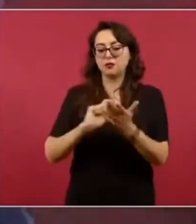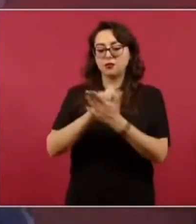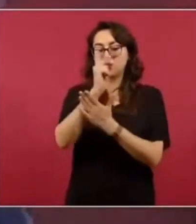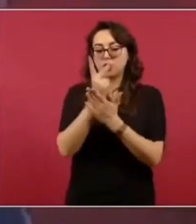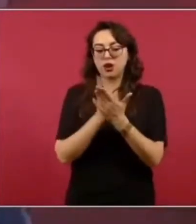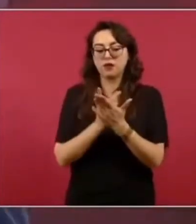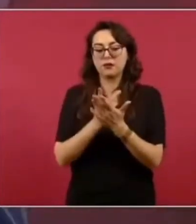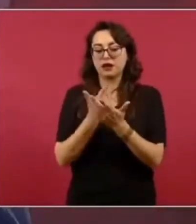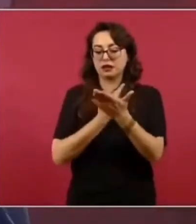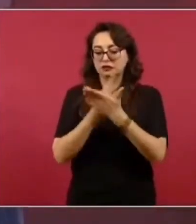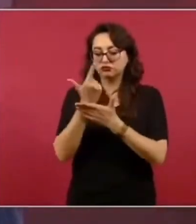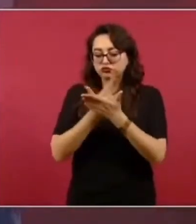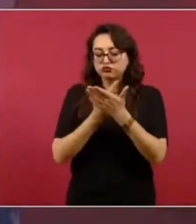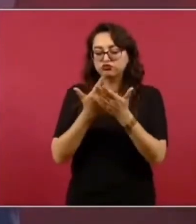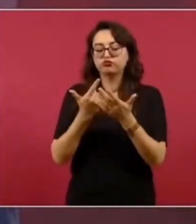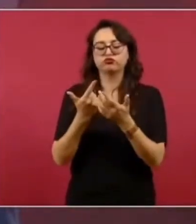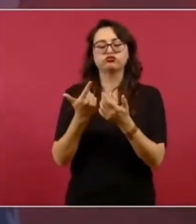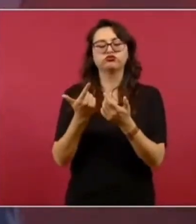entregar,